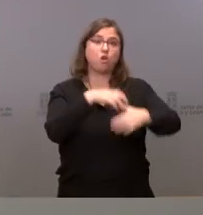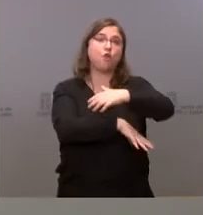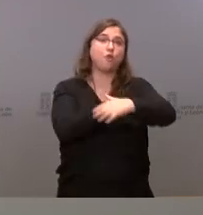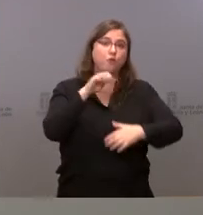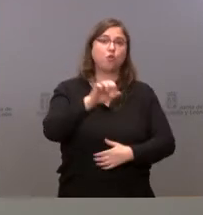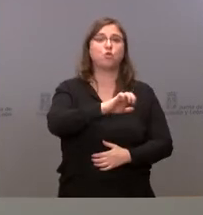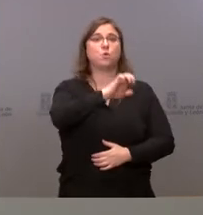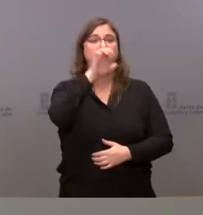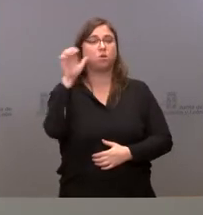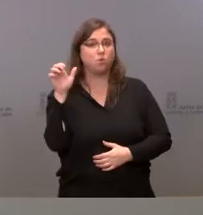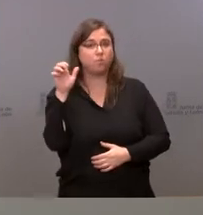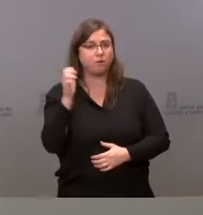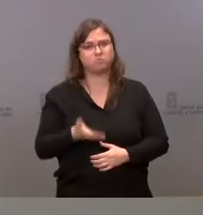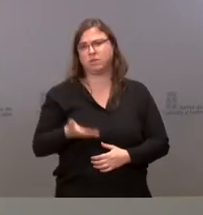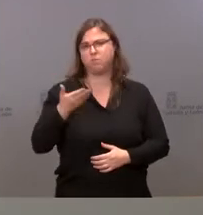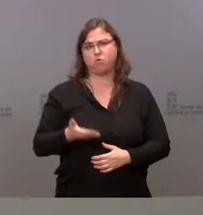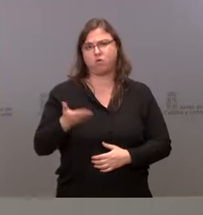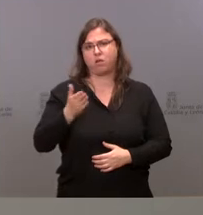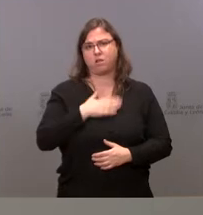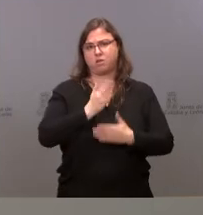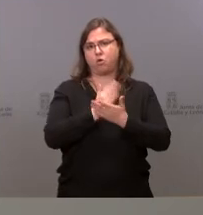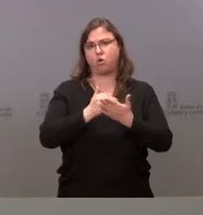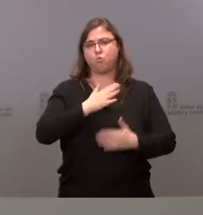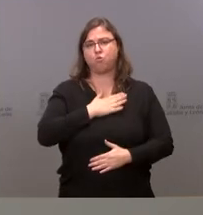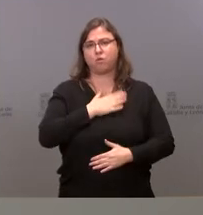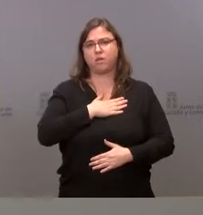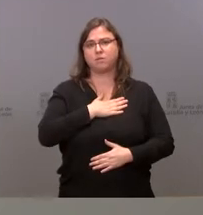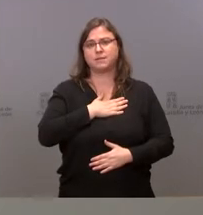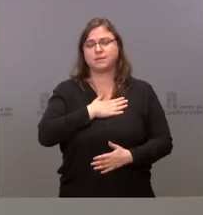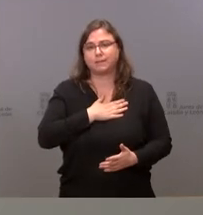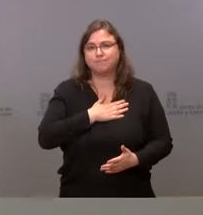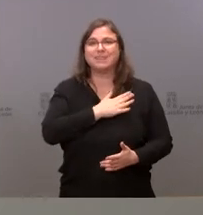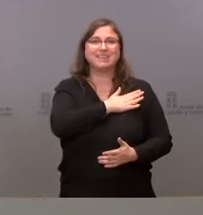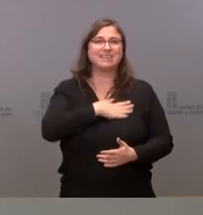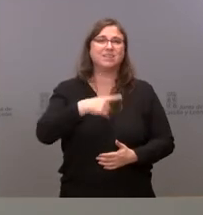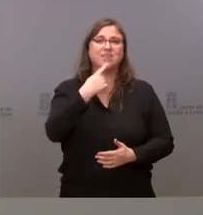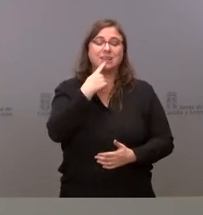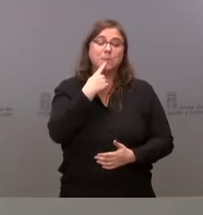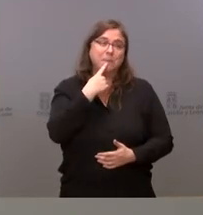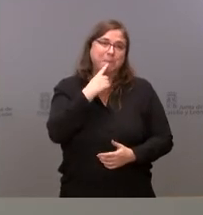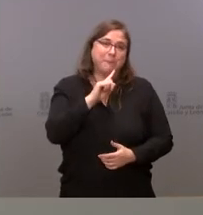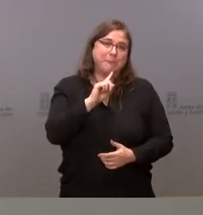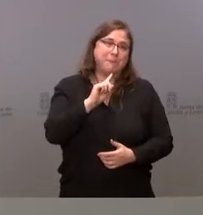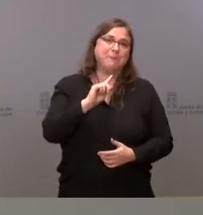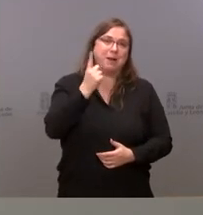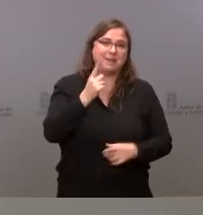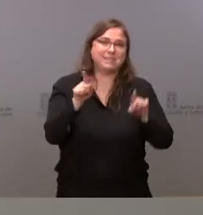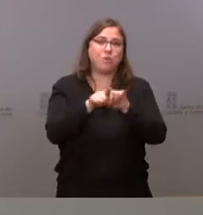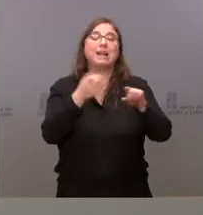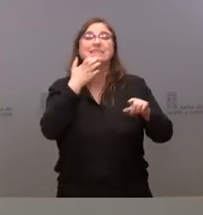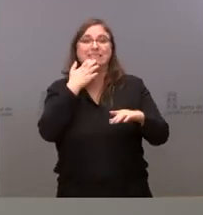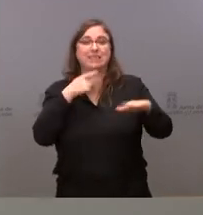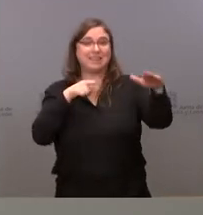en esta comunidad, me van a permitir que diga que son un poco más importantes los que tramitamos